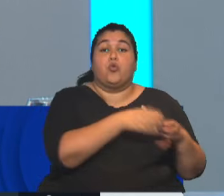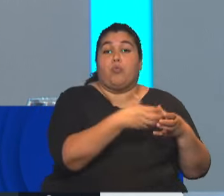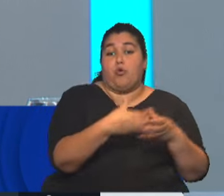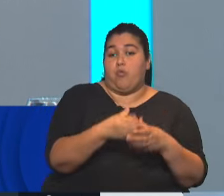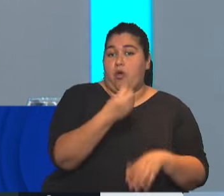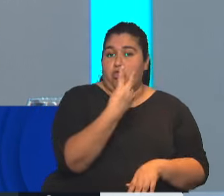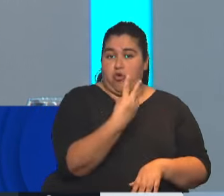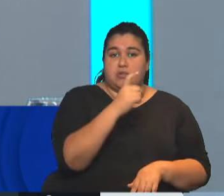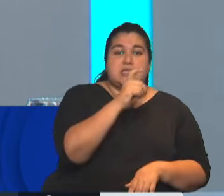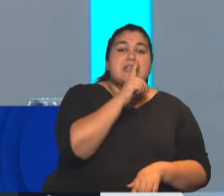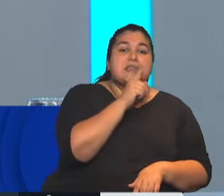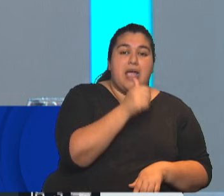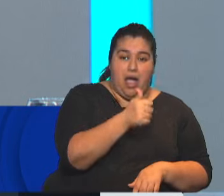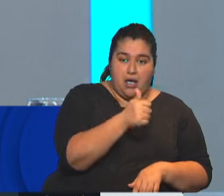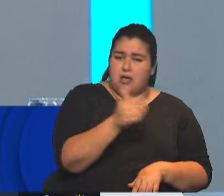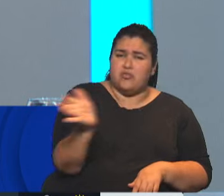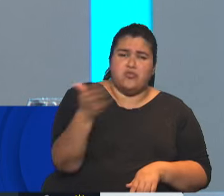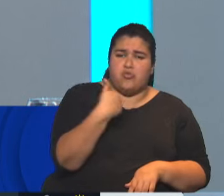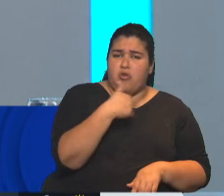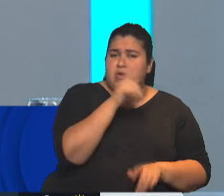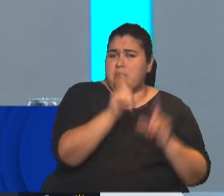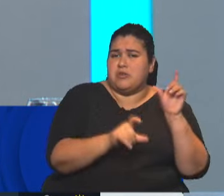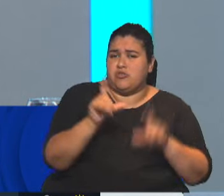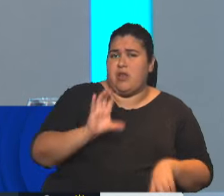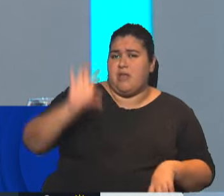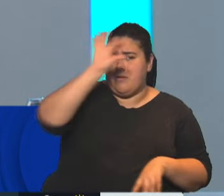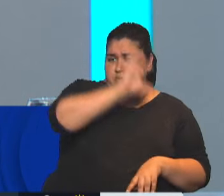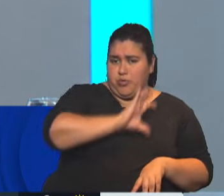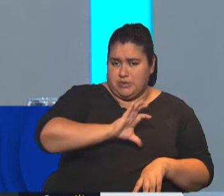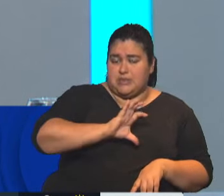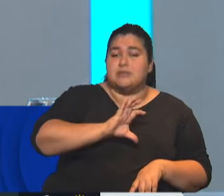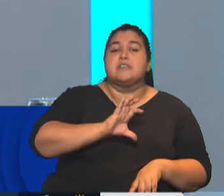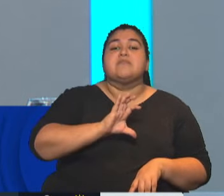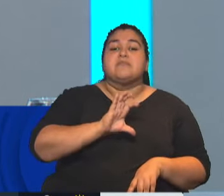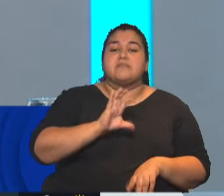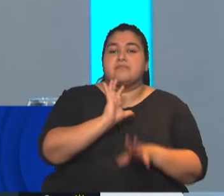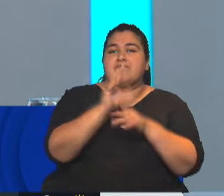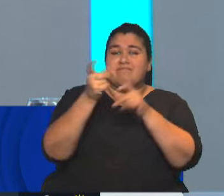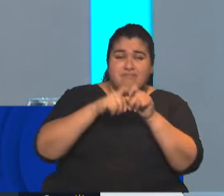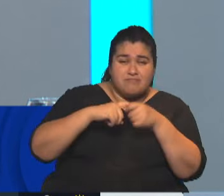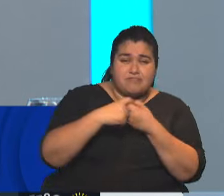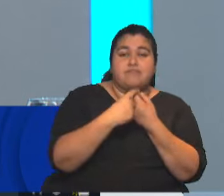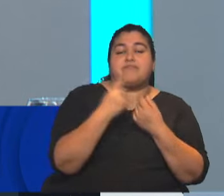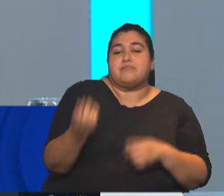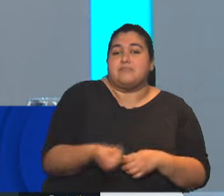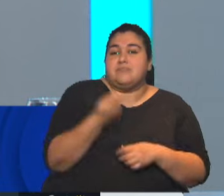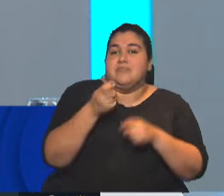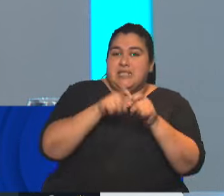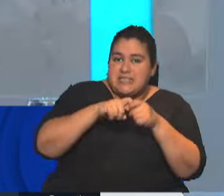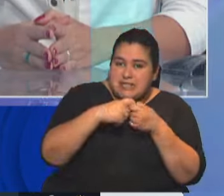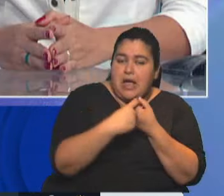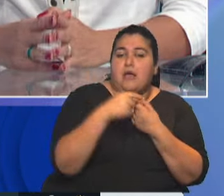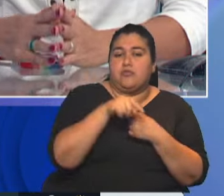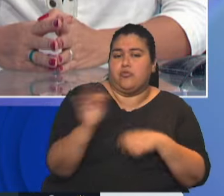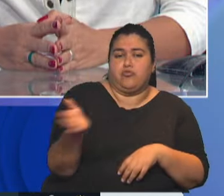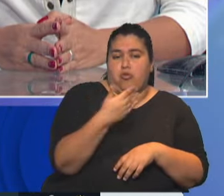todas las centrales obreras del país que abarcan a todos los sindicatos y que van a